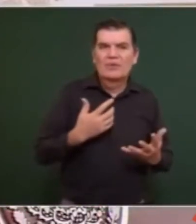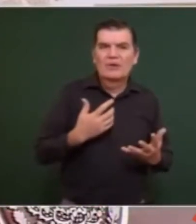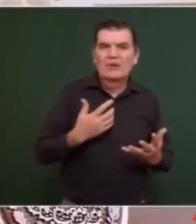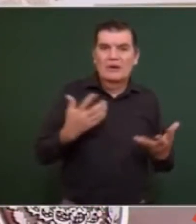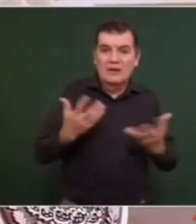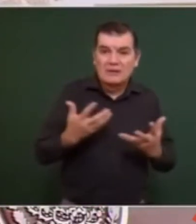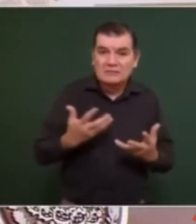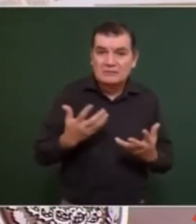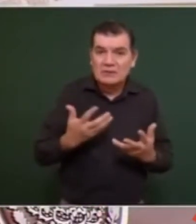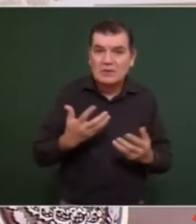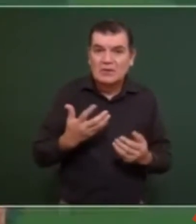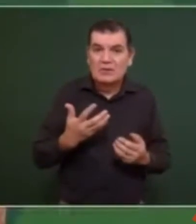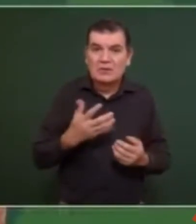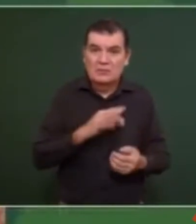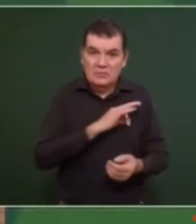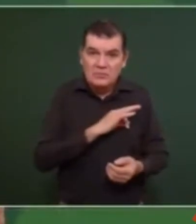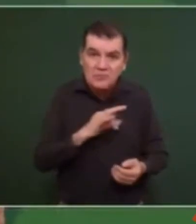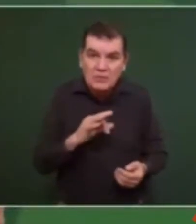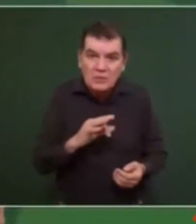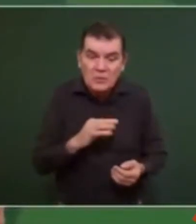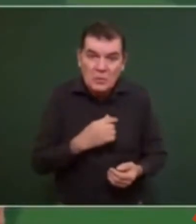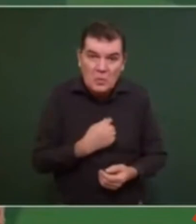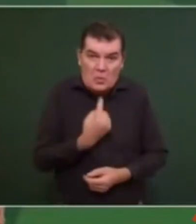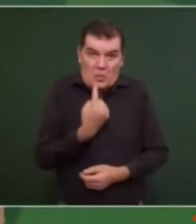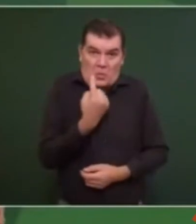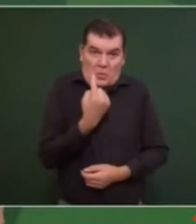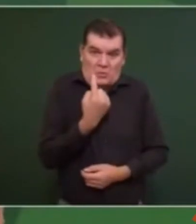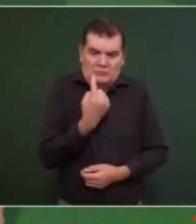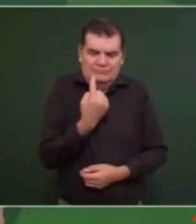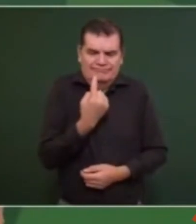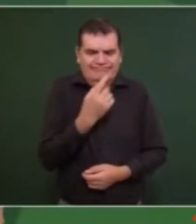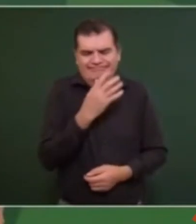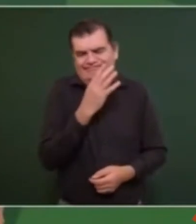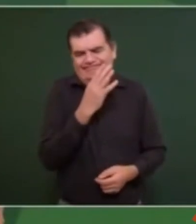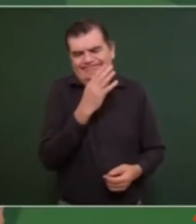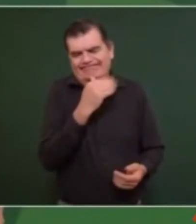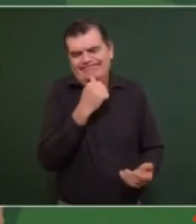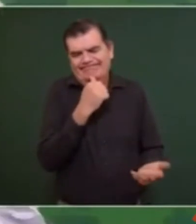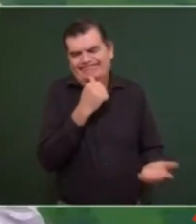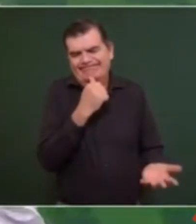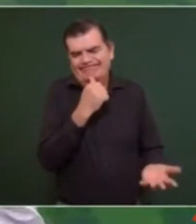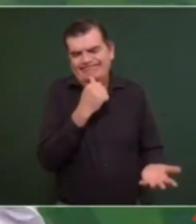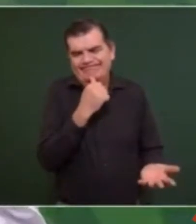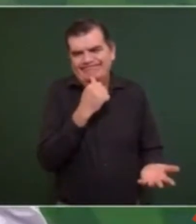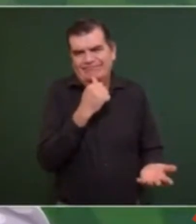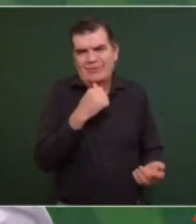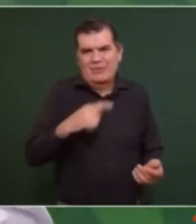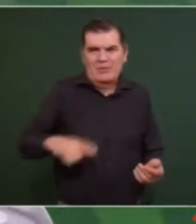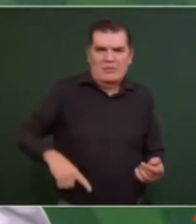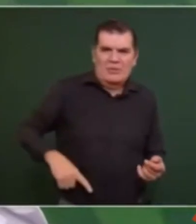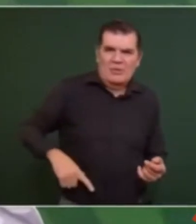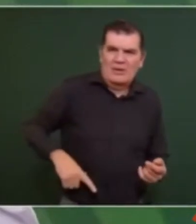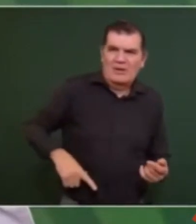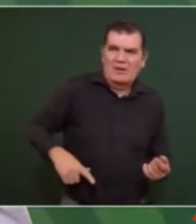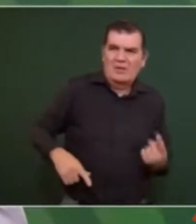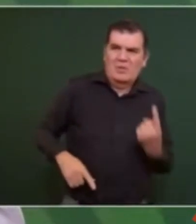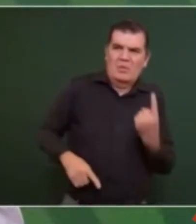solos, desde el gobierno